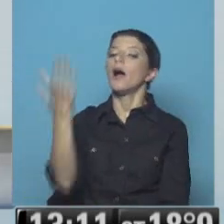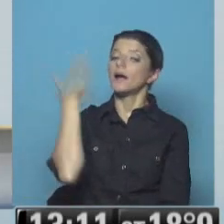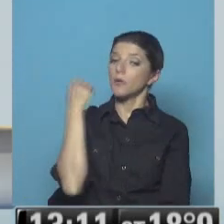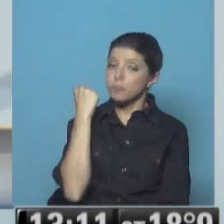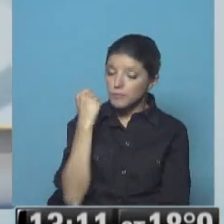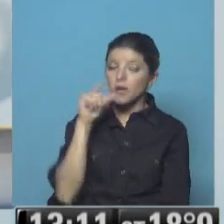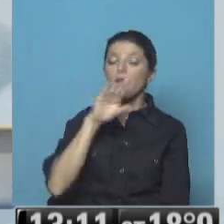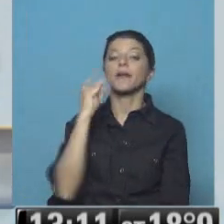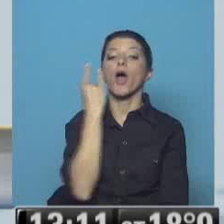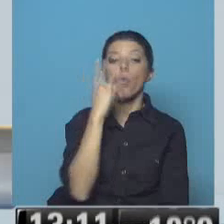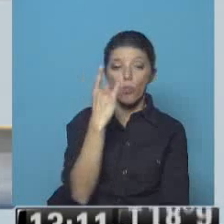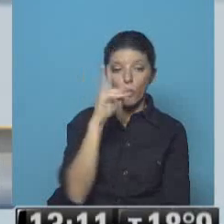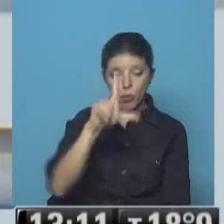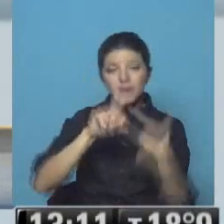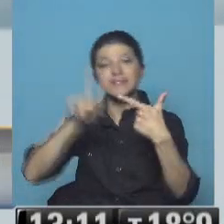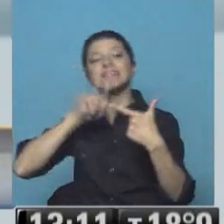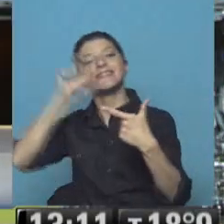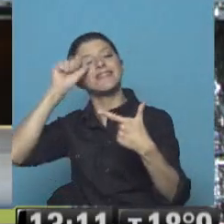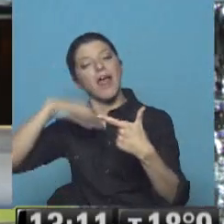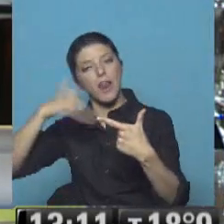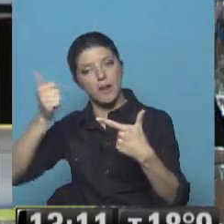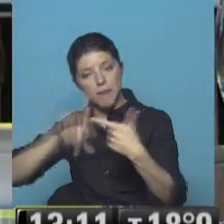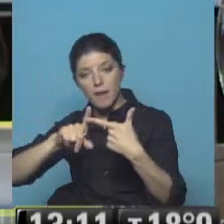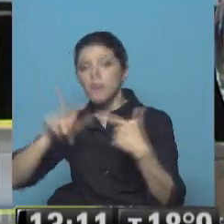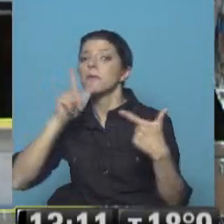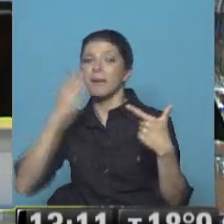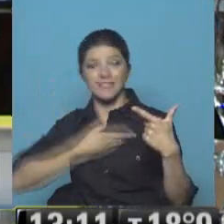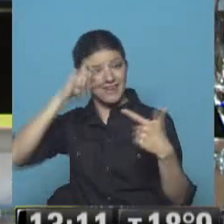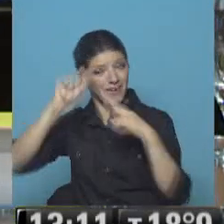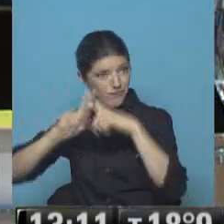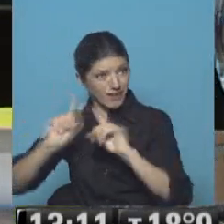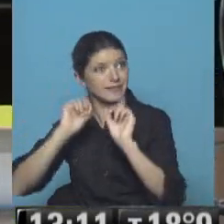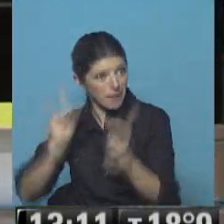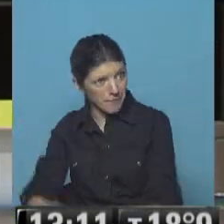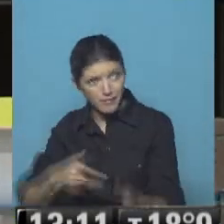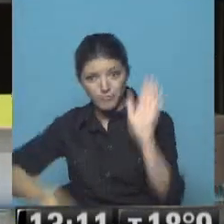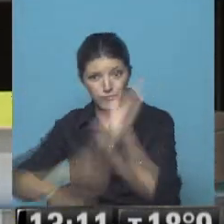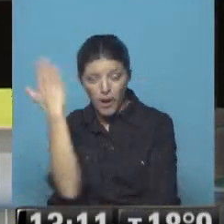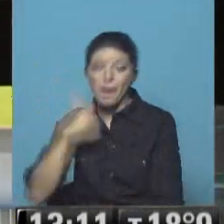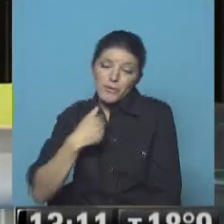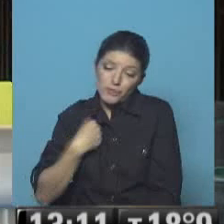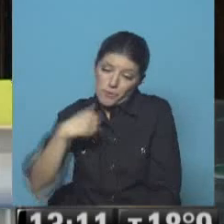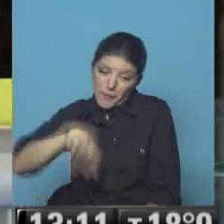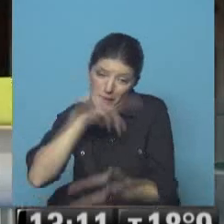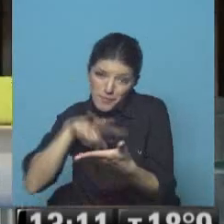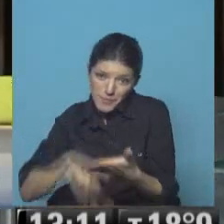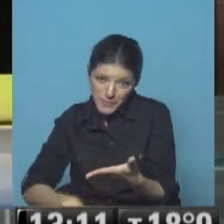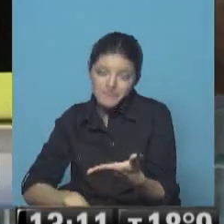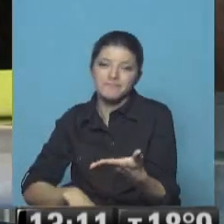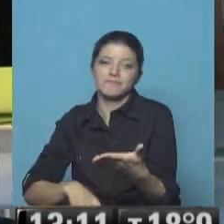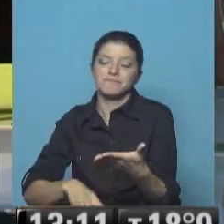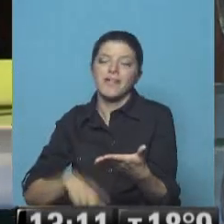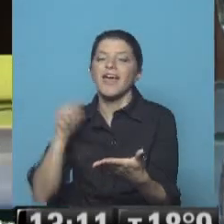de la Torre y Telma Luzani están en otras actividades me parece que Félix Taylor también así que yo voy a dedicarme a leerle la incógnita esa que les damos